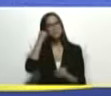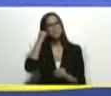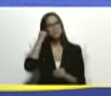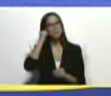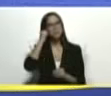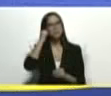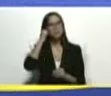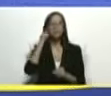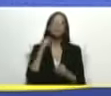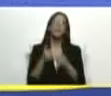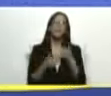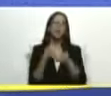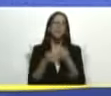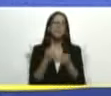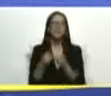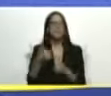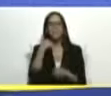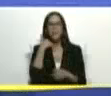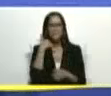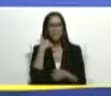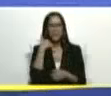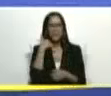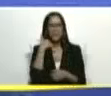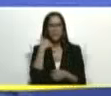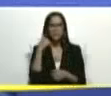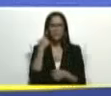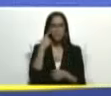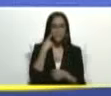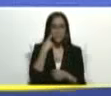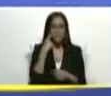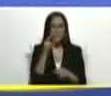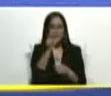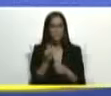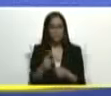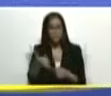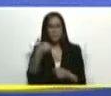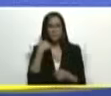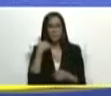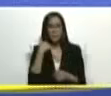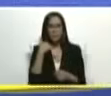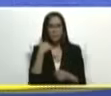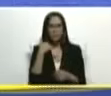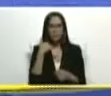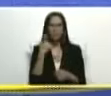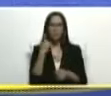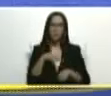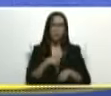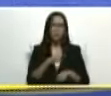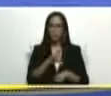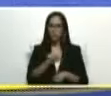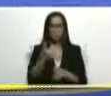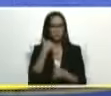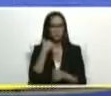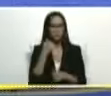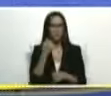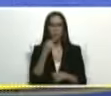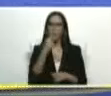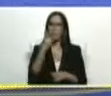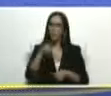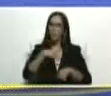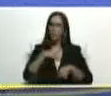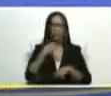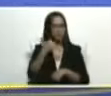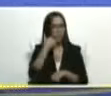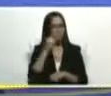que te ponen un mensaje llámame entonces tú estás pendiente que la persona te llame pasa una hora y no te llama pasa otra hora y no te llama